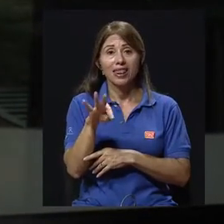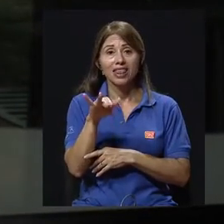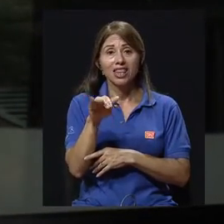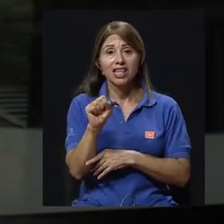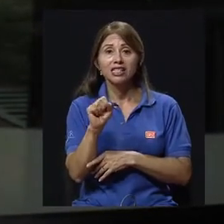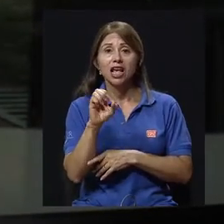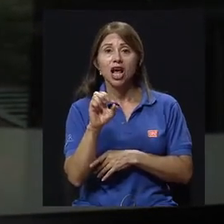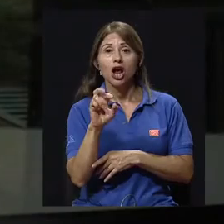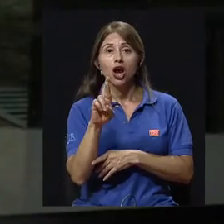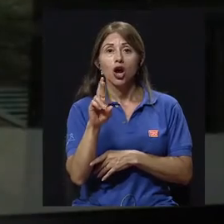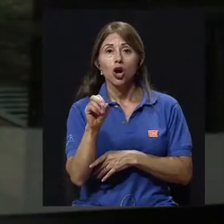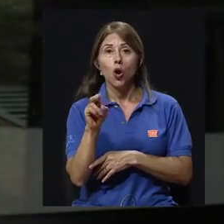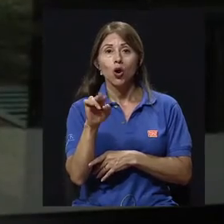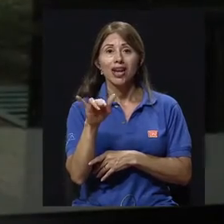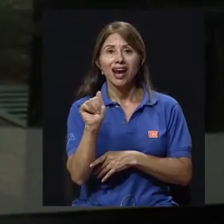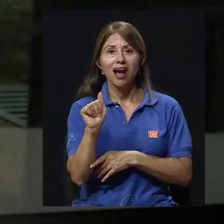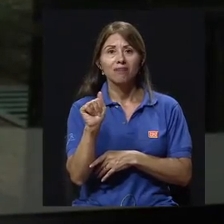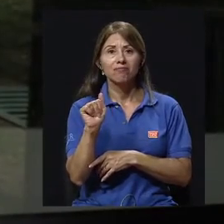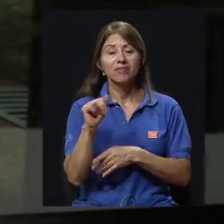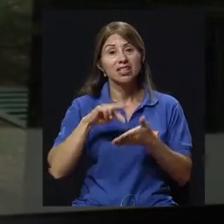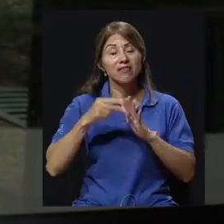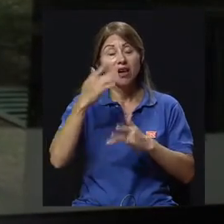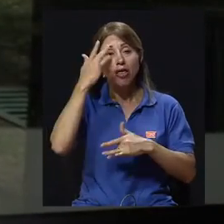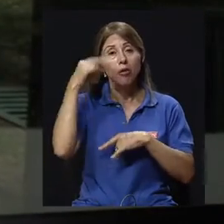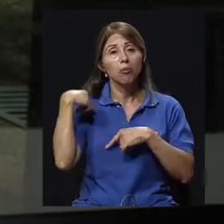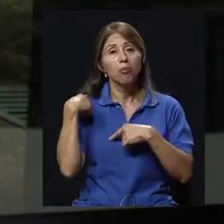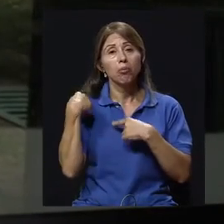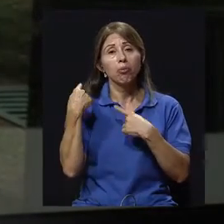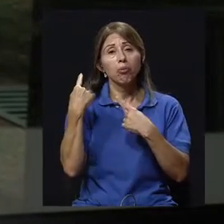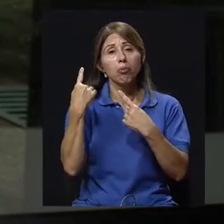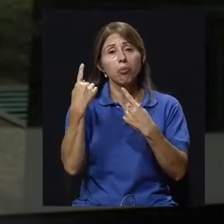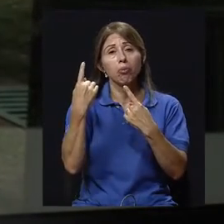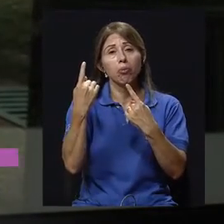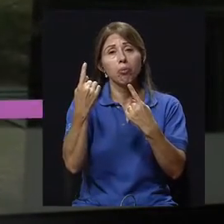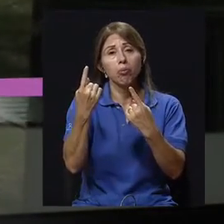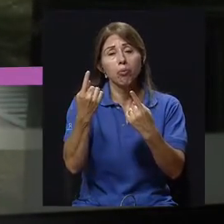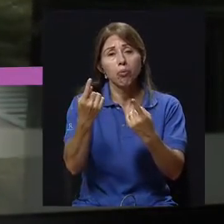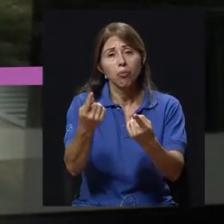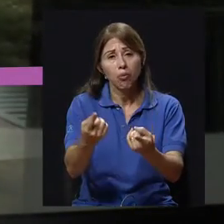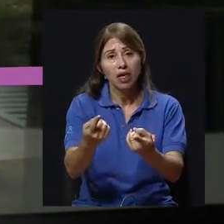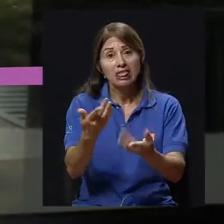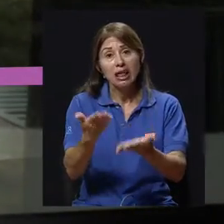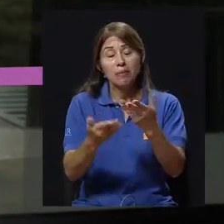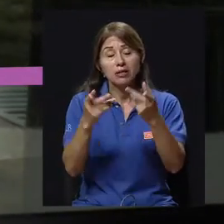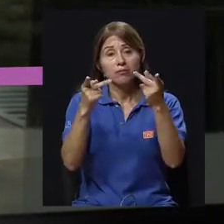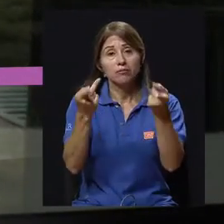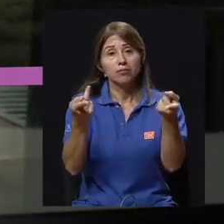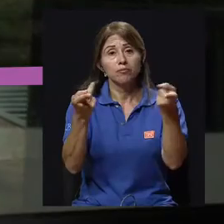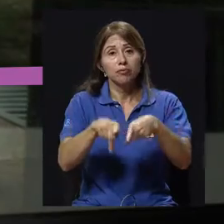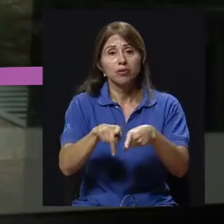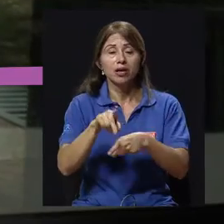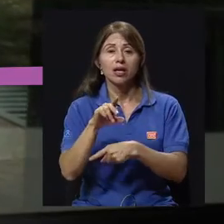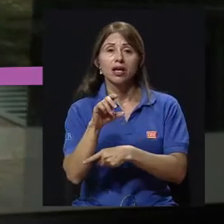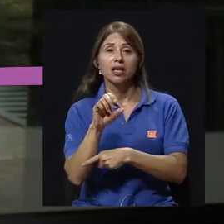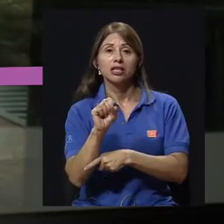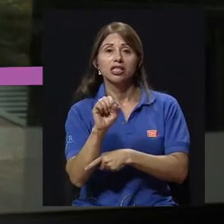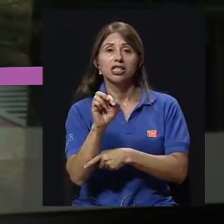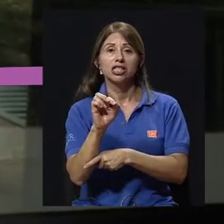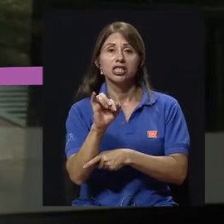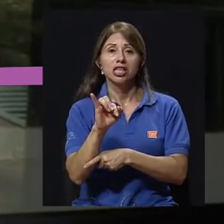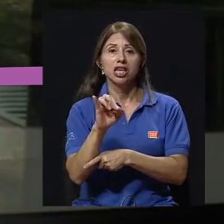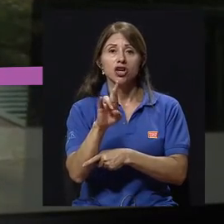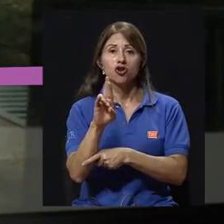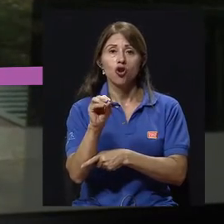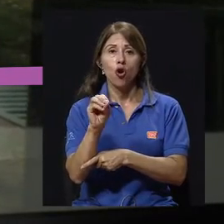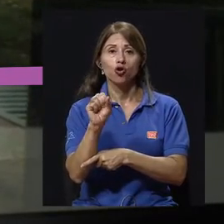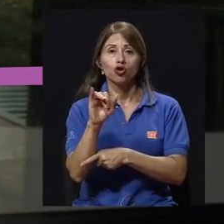que la hepatitis crónica es lo que a la postre puede hacer que la persona llegue a tener una cirrosis o llegue a tener un